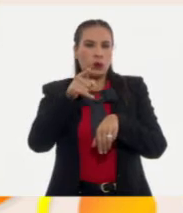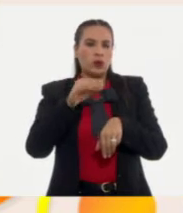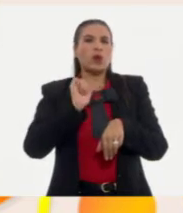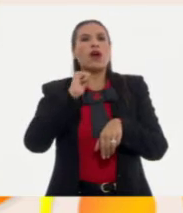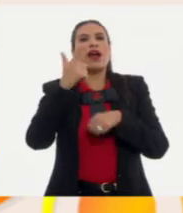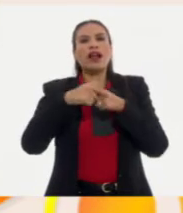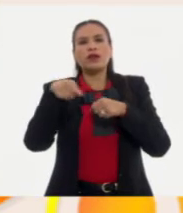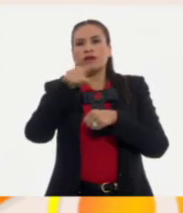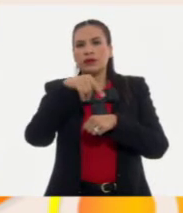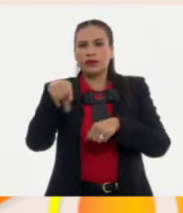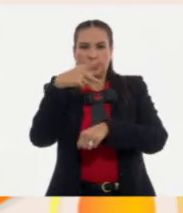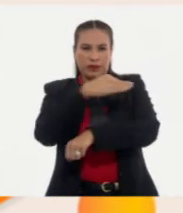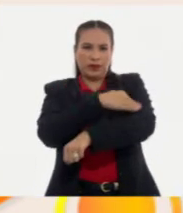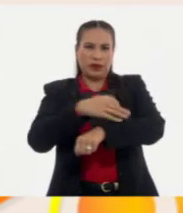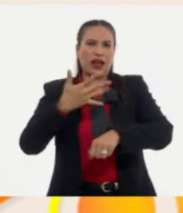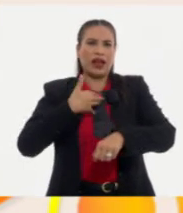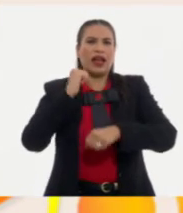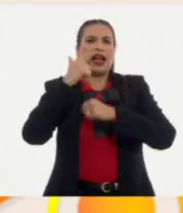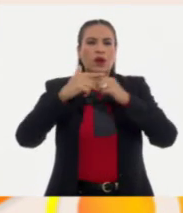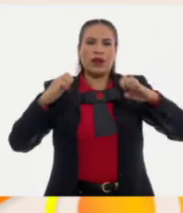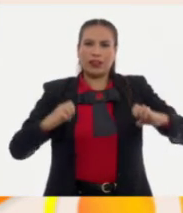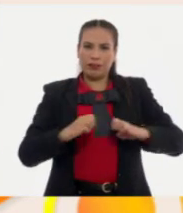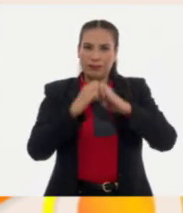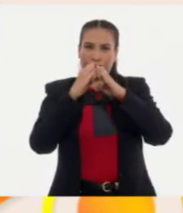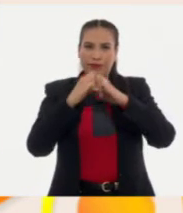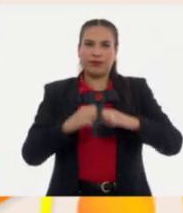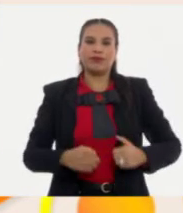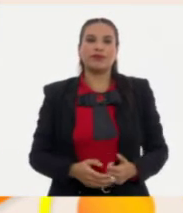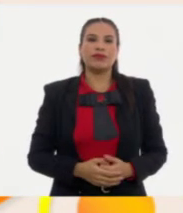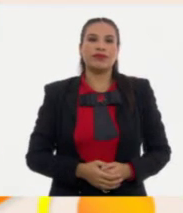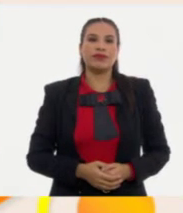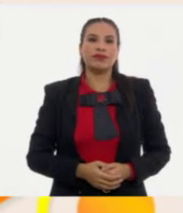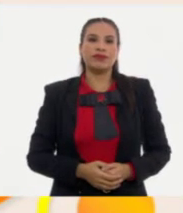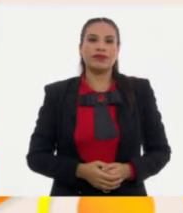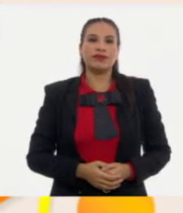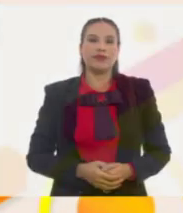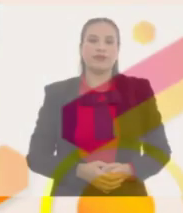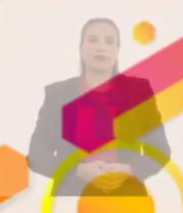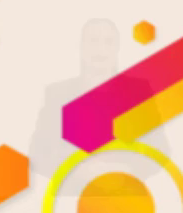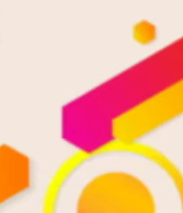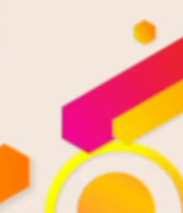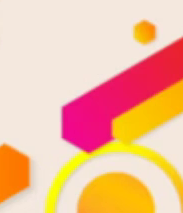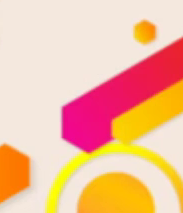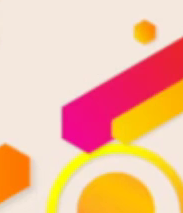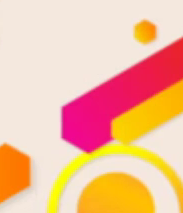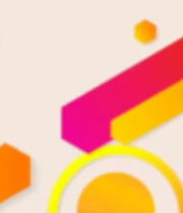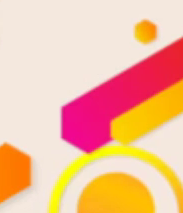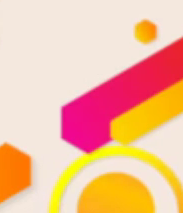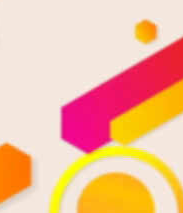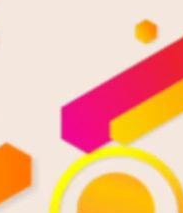tú o alguien cerca de ti tenga una emergencia. ¡Atención! ¡Atención!